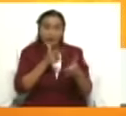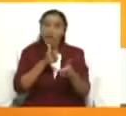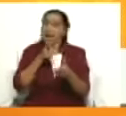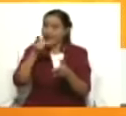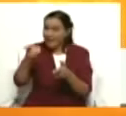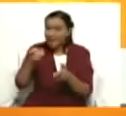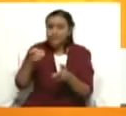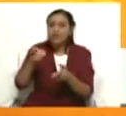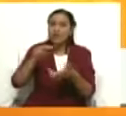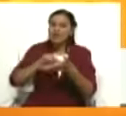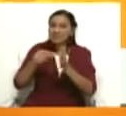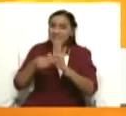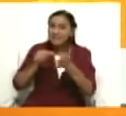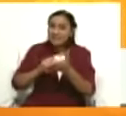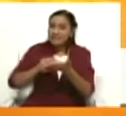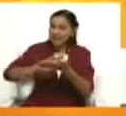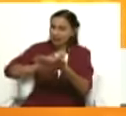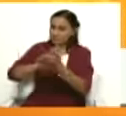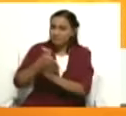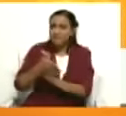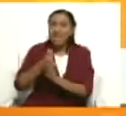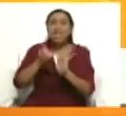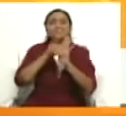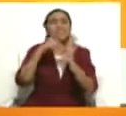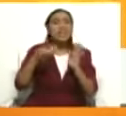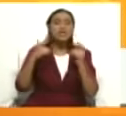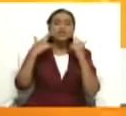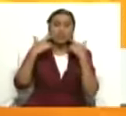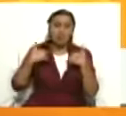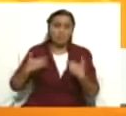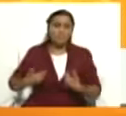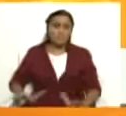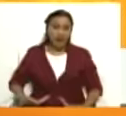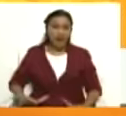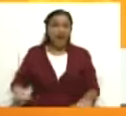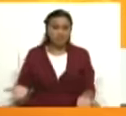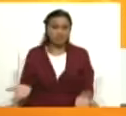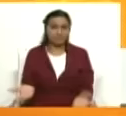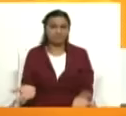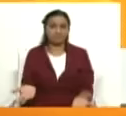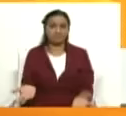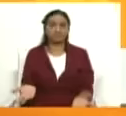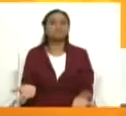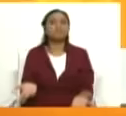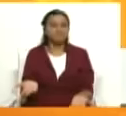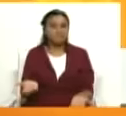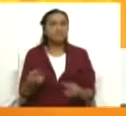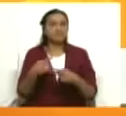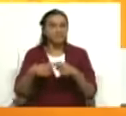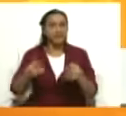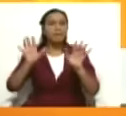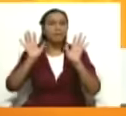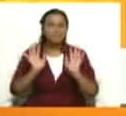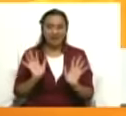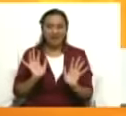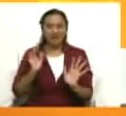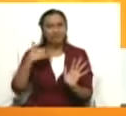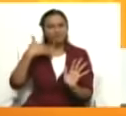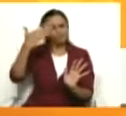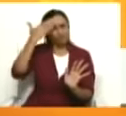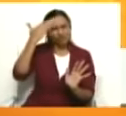de lesa humanidad. Allí hay genocidio, pero hay complicidad también de quienes tienen responsabilidad internacional